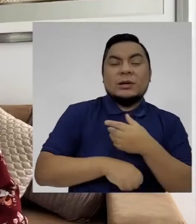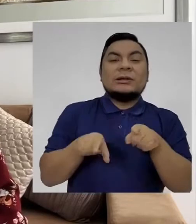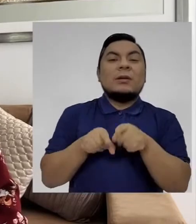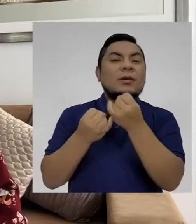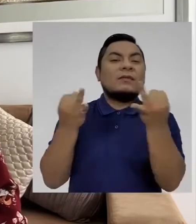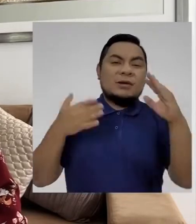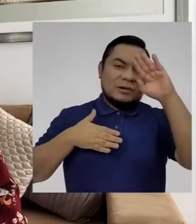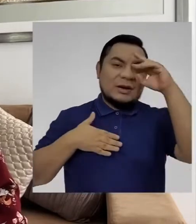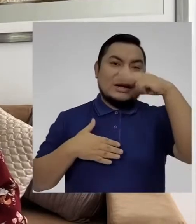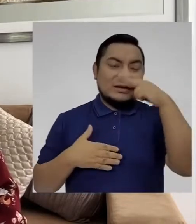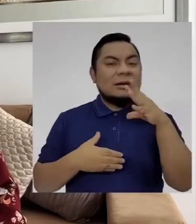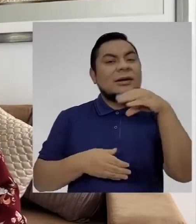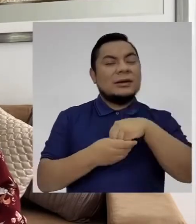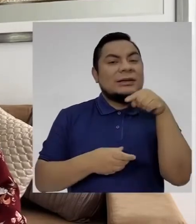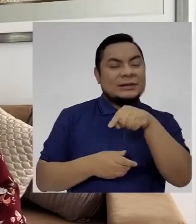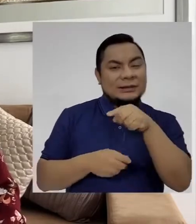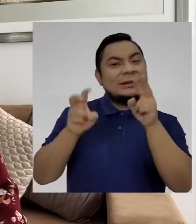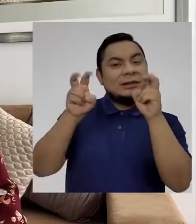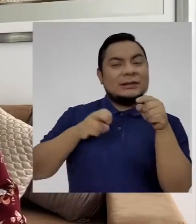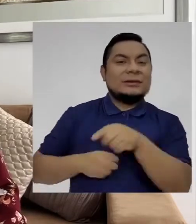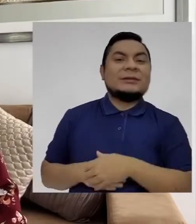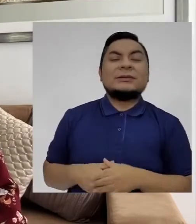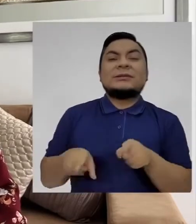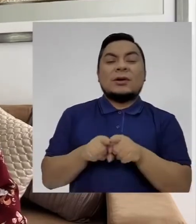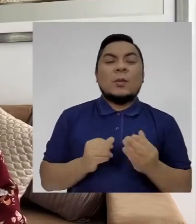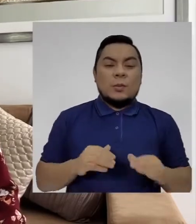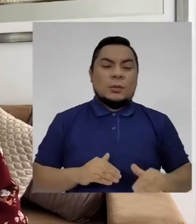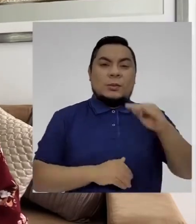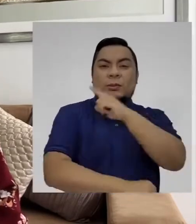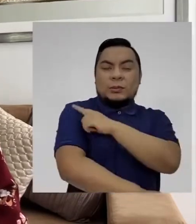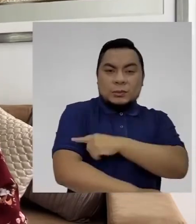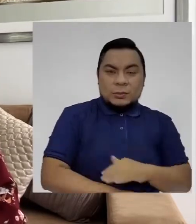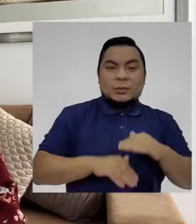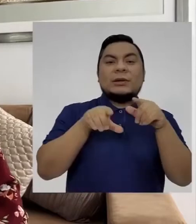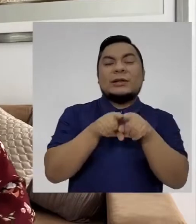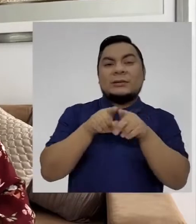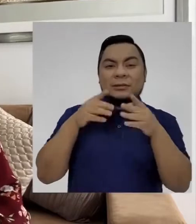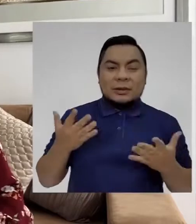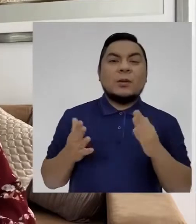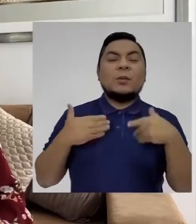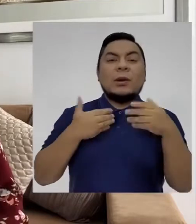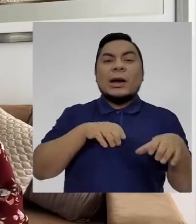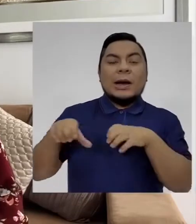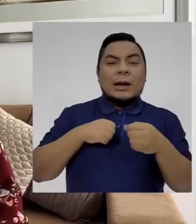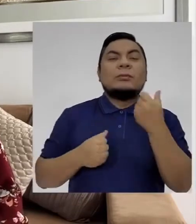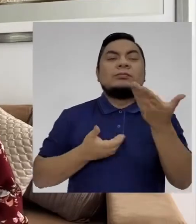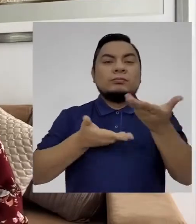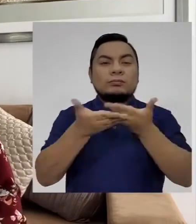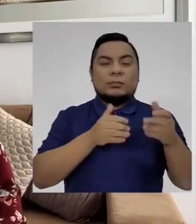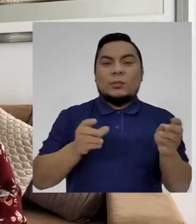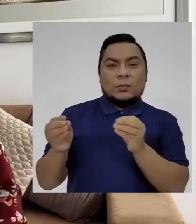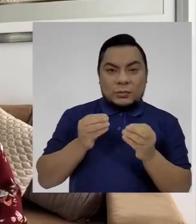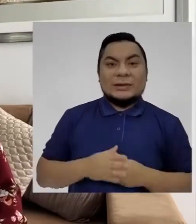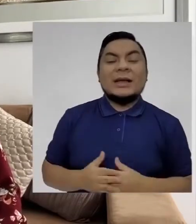y otras enfermedades que tienen que ver justamente con el desarrollo muscular y la facultad del ser humano para